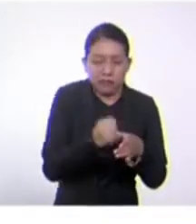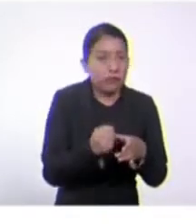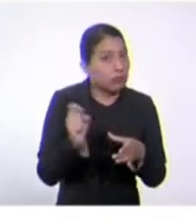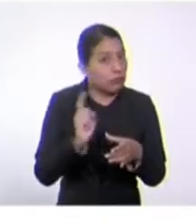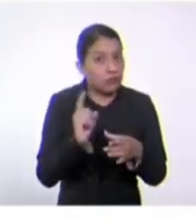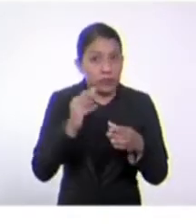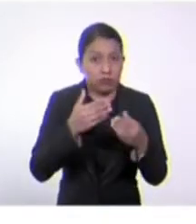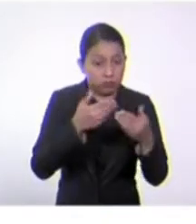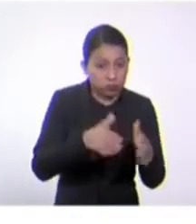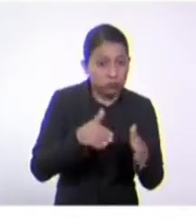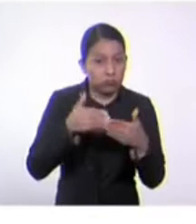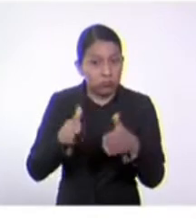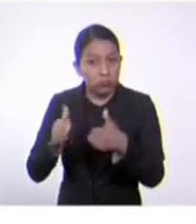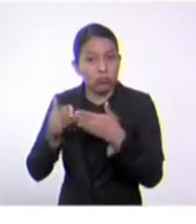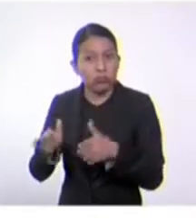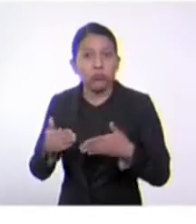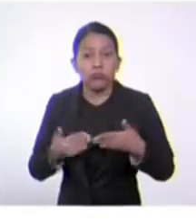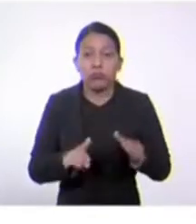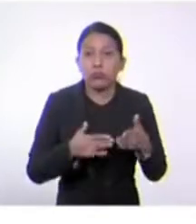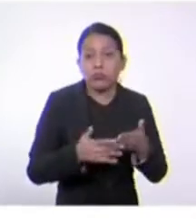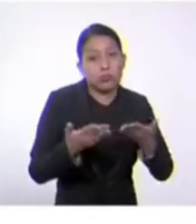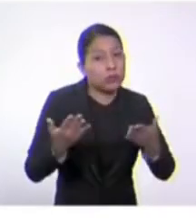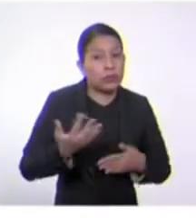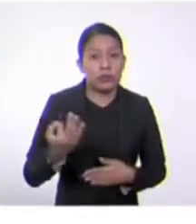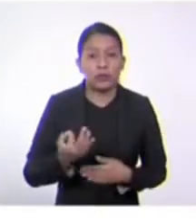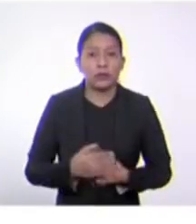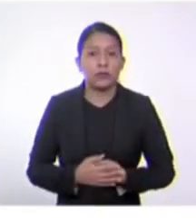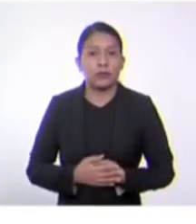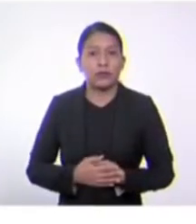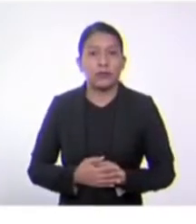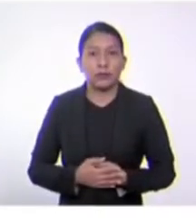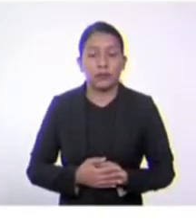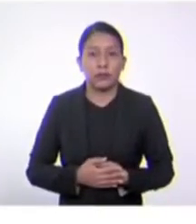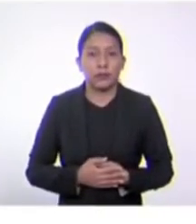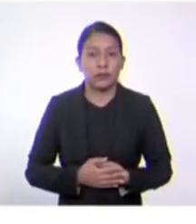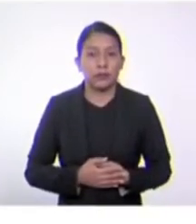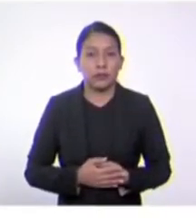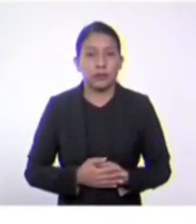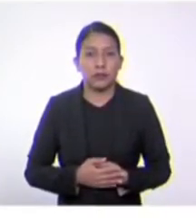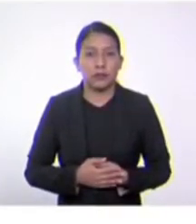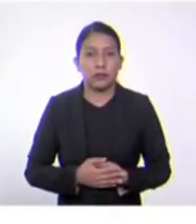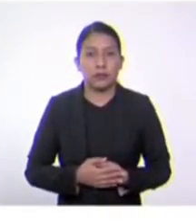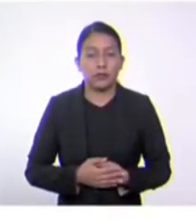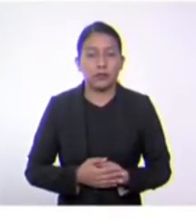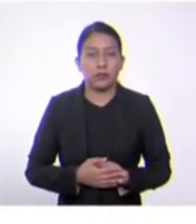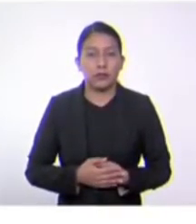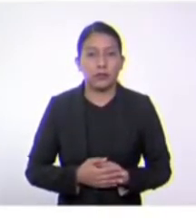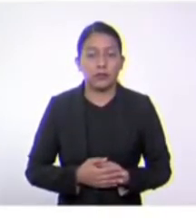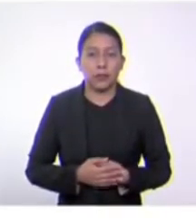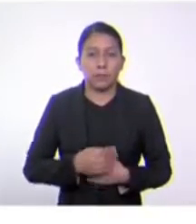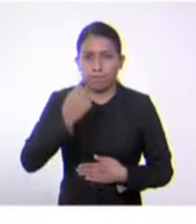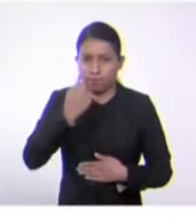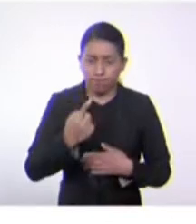de bacterias, arqueas y de protistas diferentes existen. Los estudios posteriores han